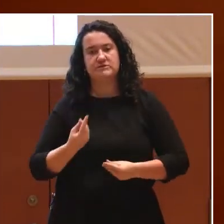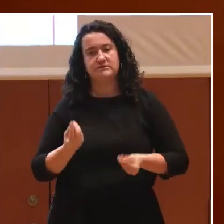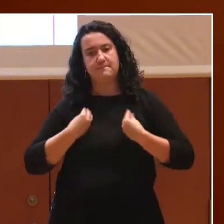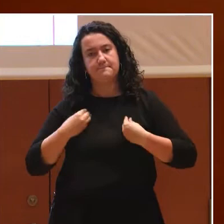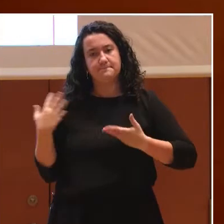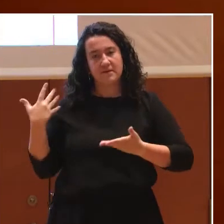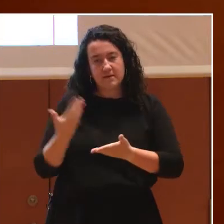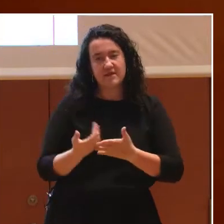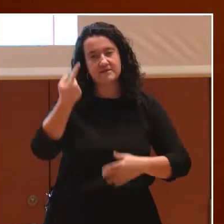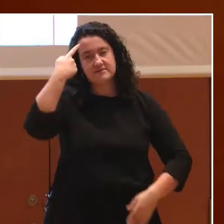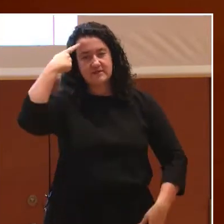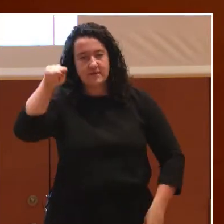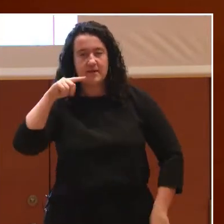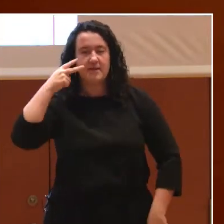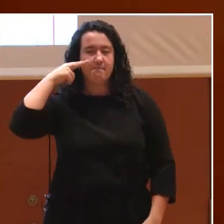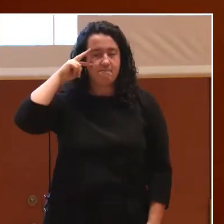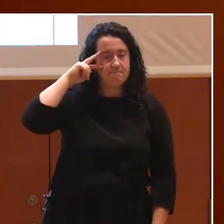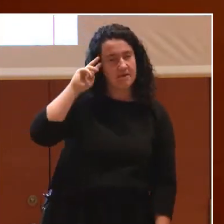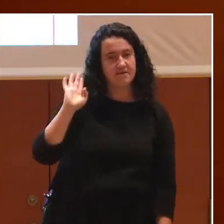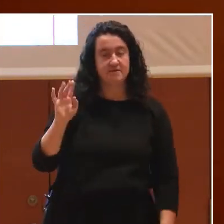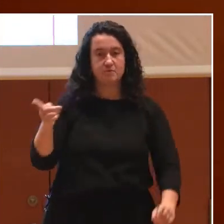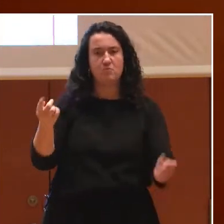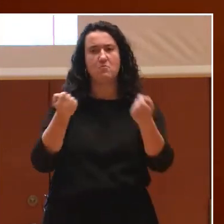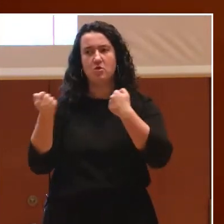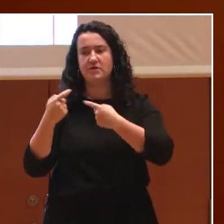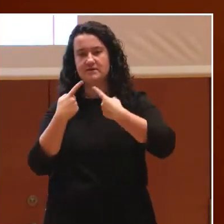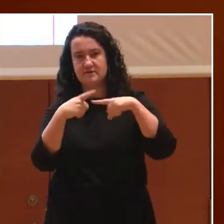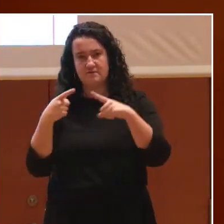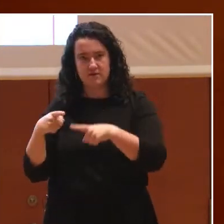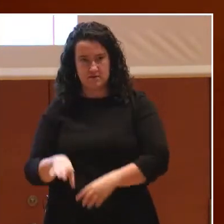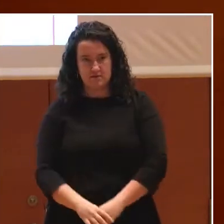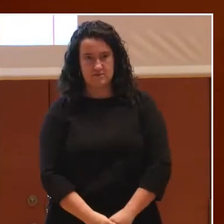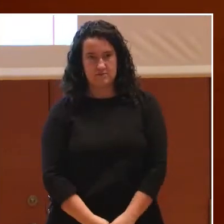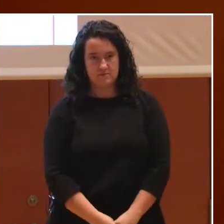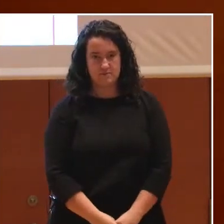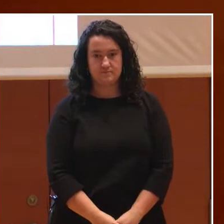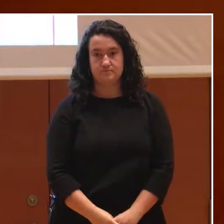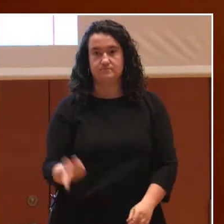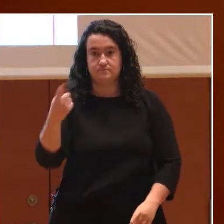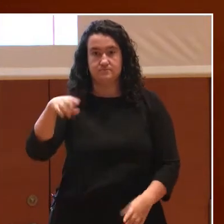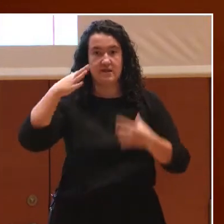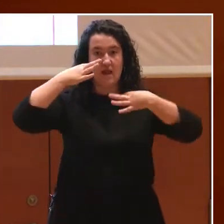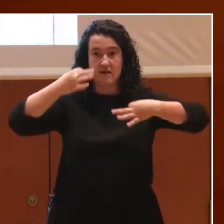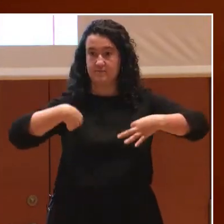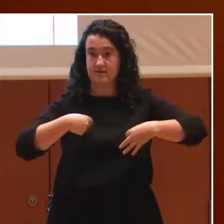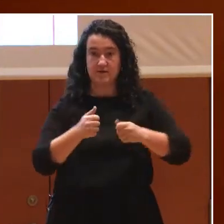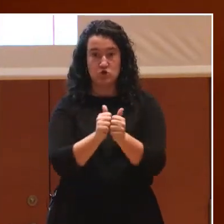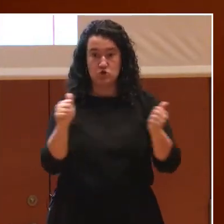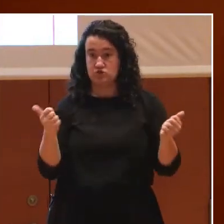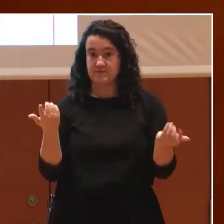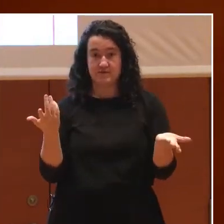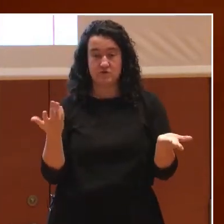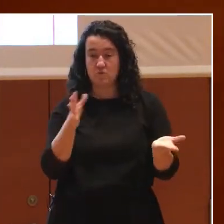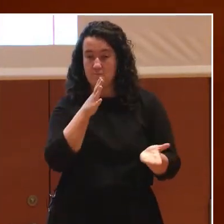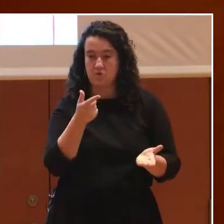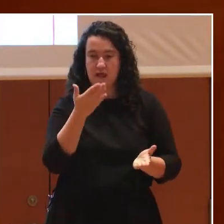con experiencias o, como decía Ana, con poderes diferentes, que no se han desprendido de ellas por haber llegado a una